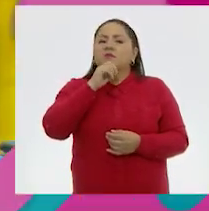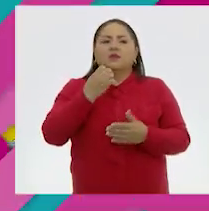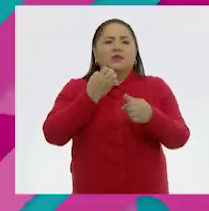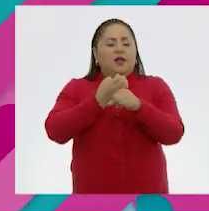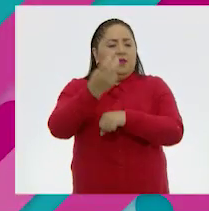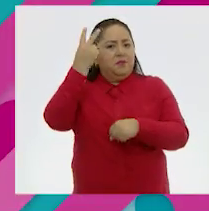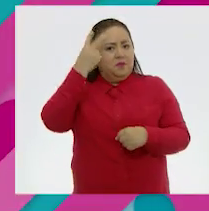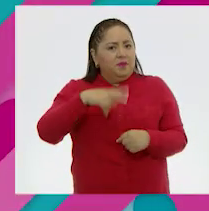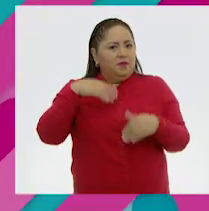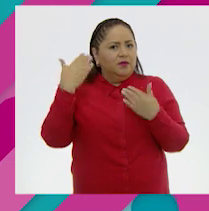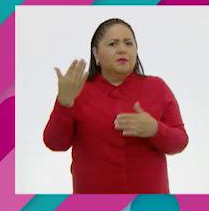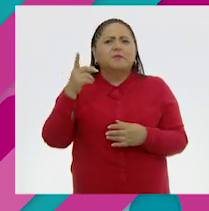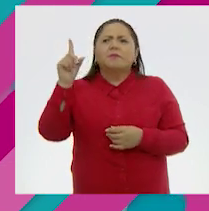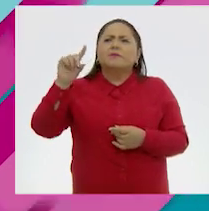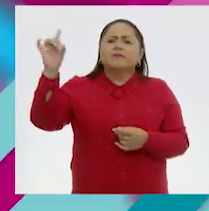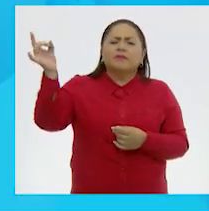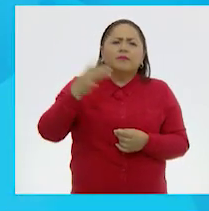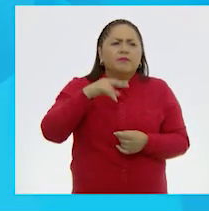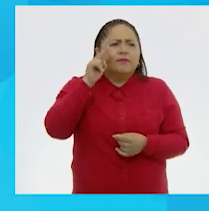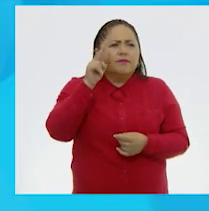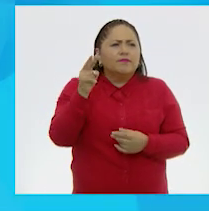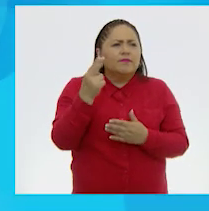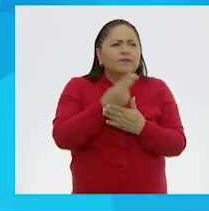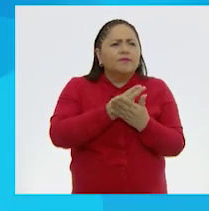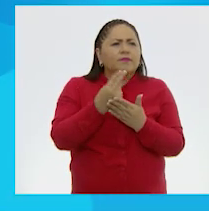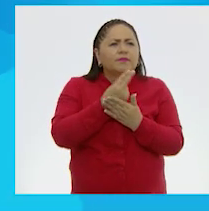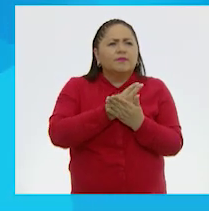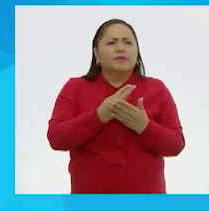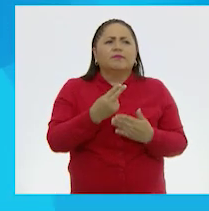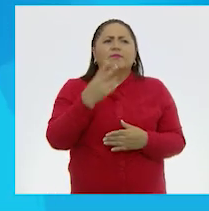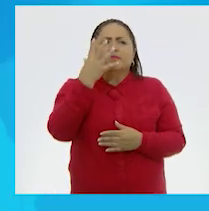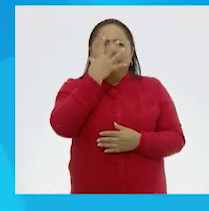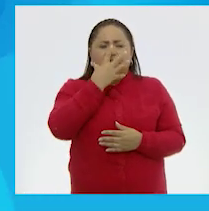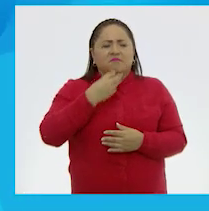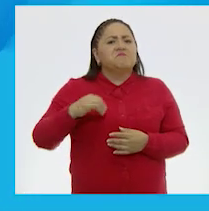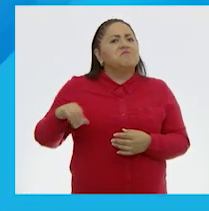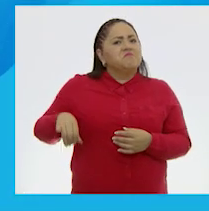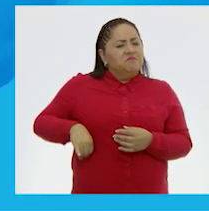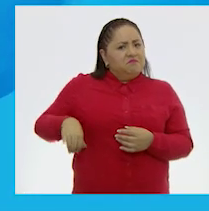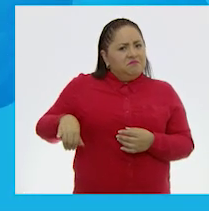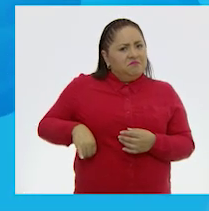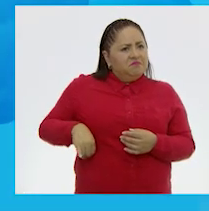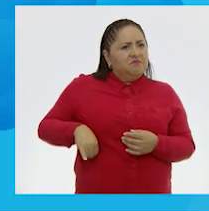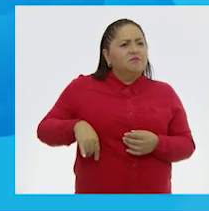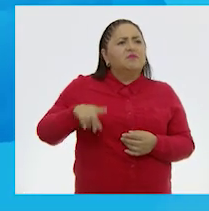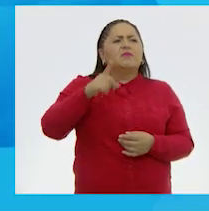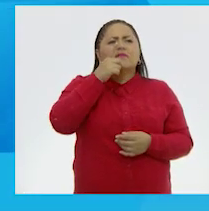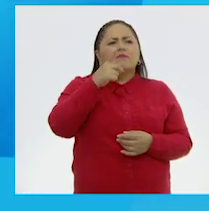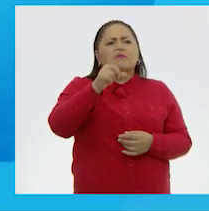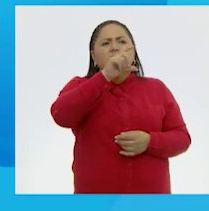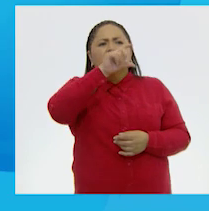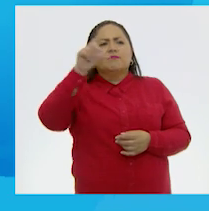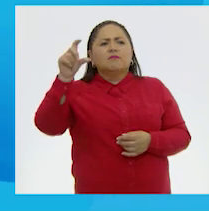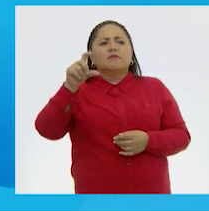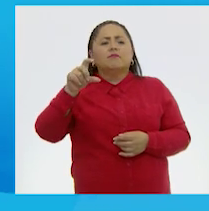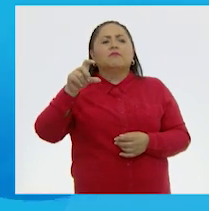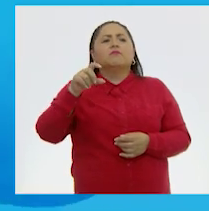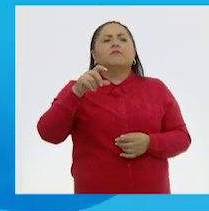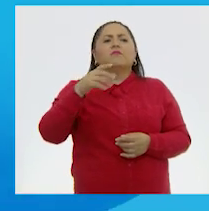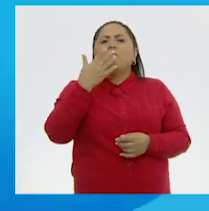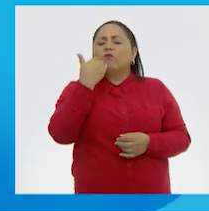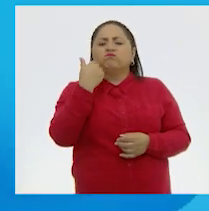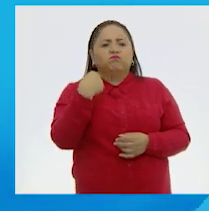de México, que nos manda un dibujo bien interesante. No lo tituló, sin embargo,